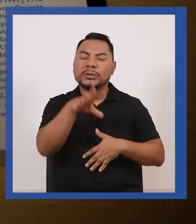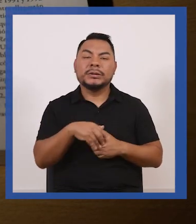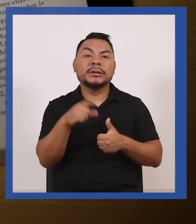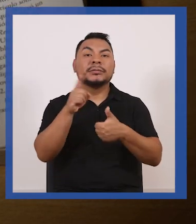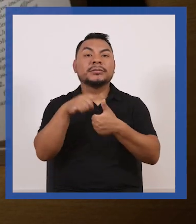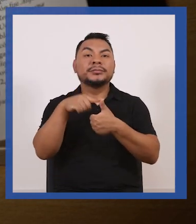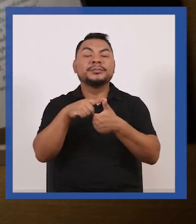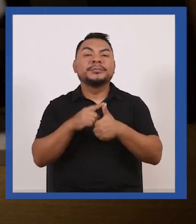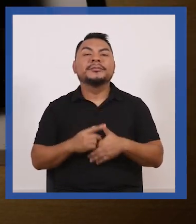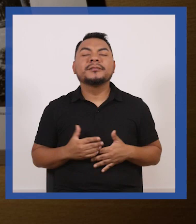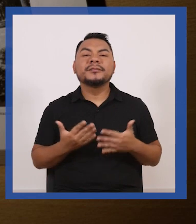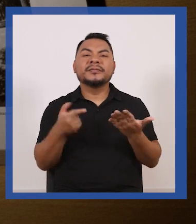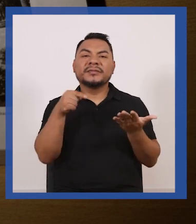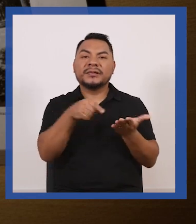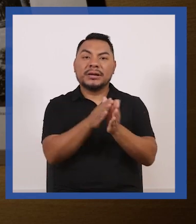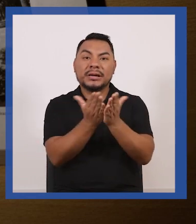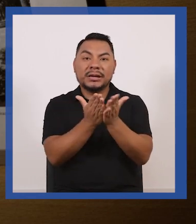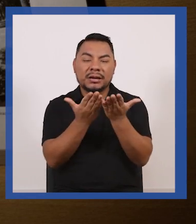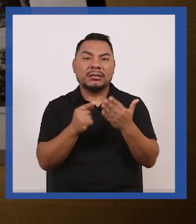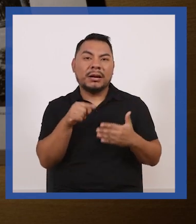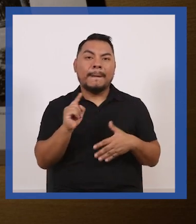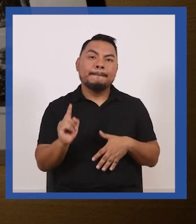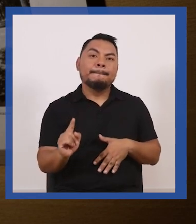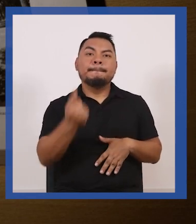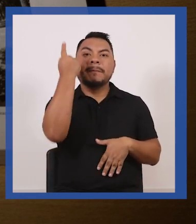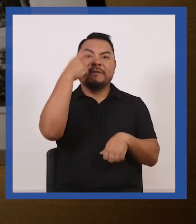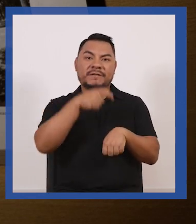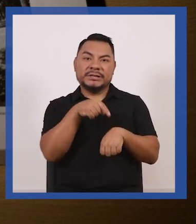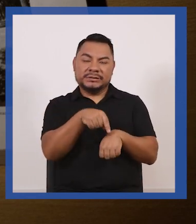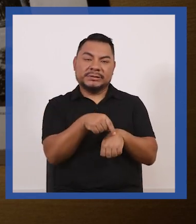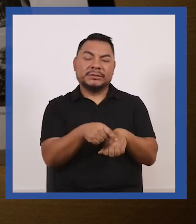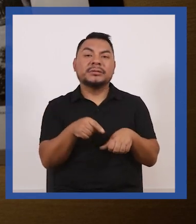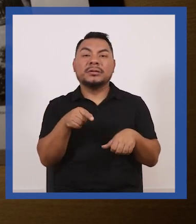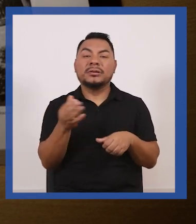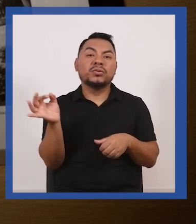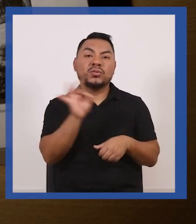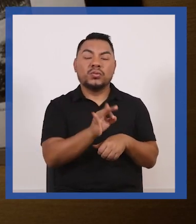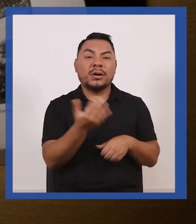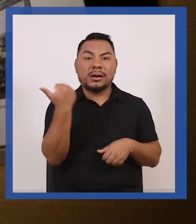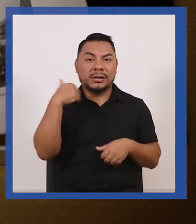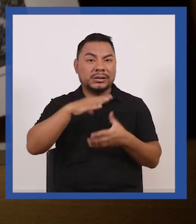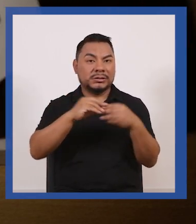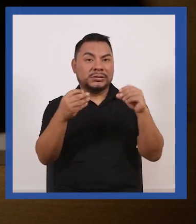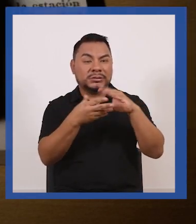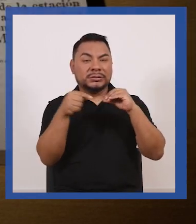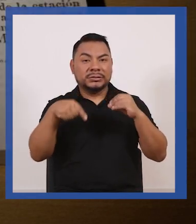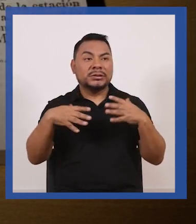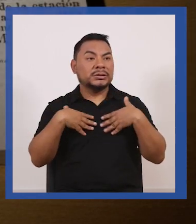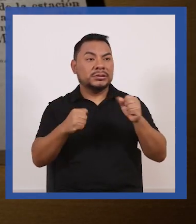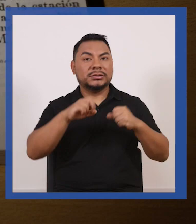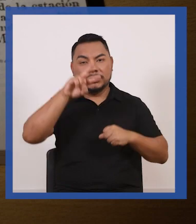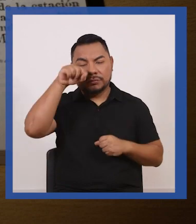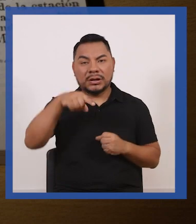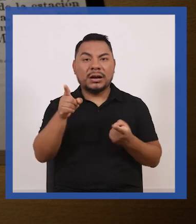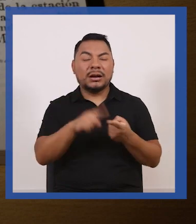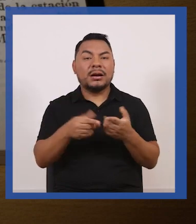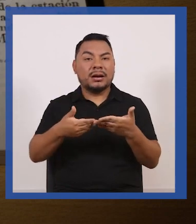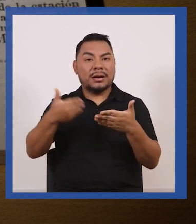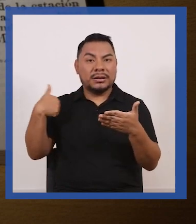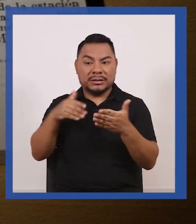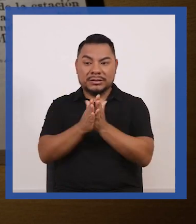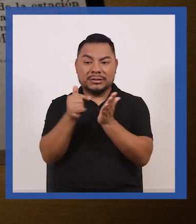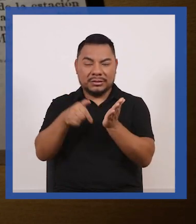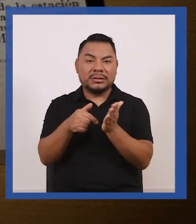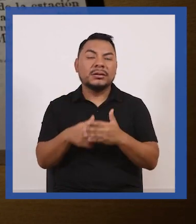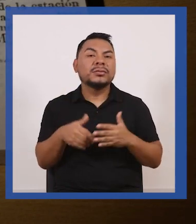primera es que se trata de un libro pionero no había en la historia en el campo de la historia de la salud del Perú hasta antes